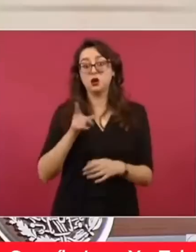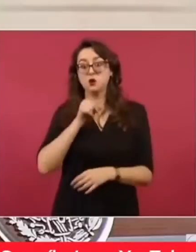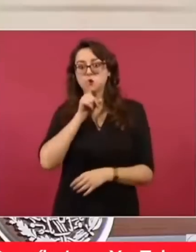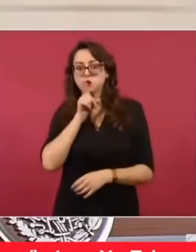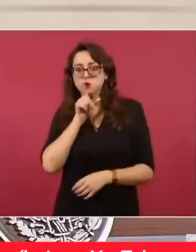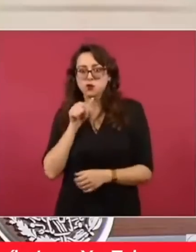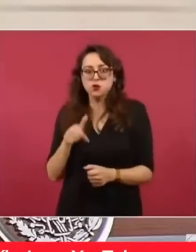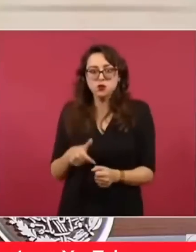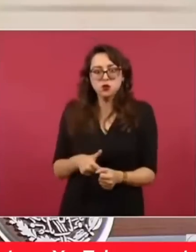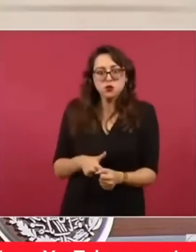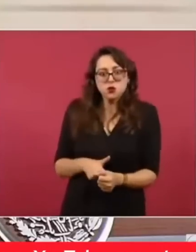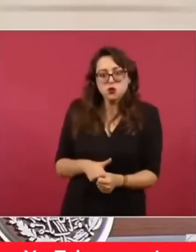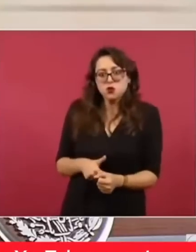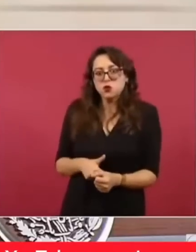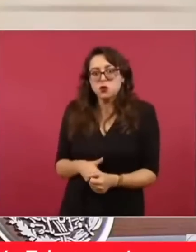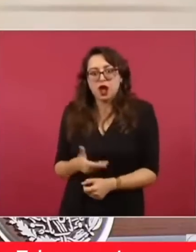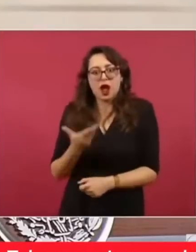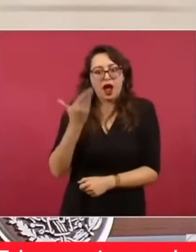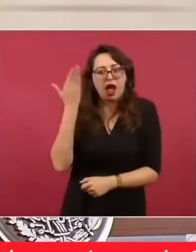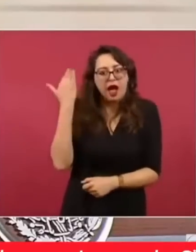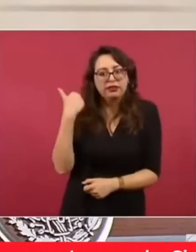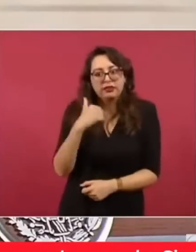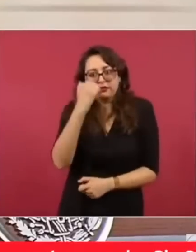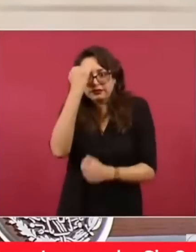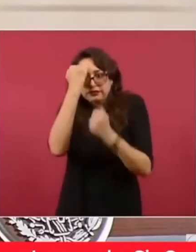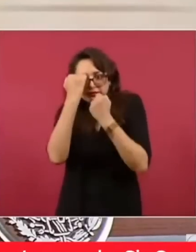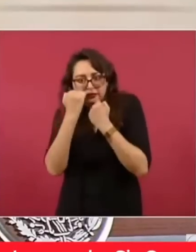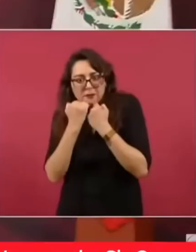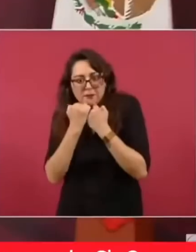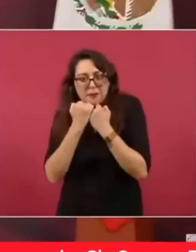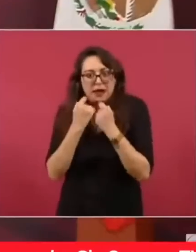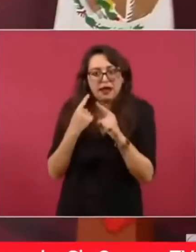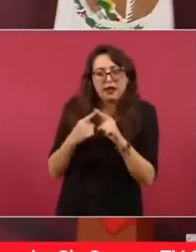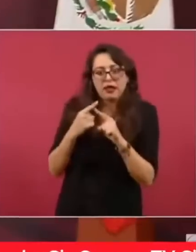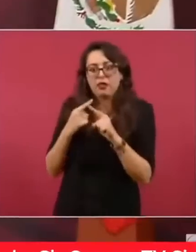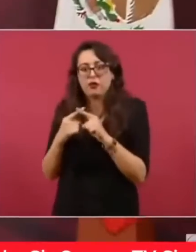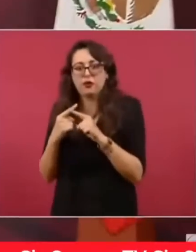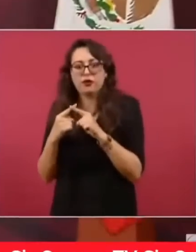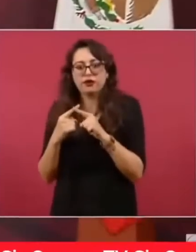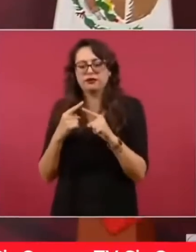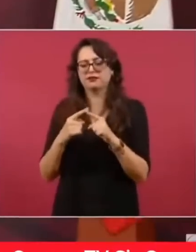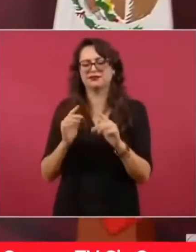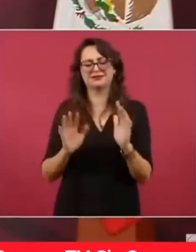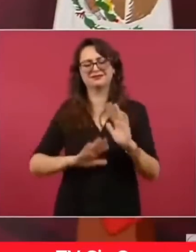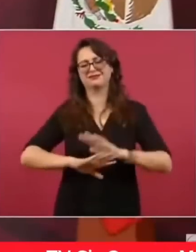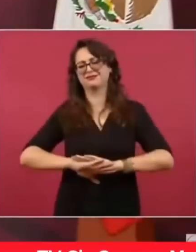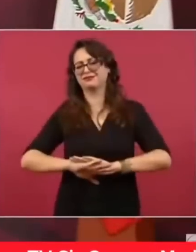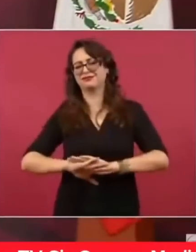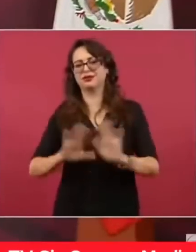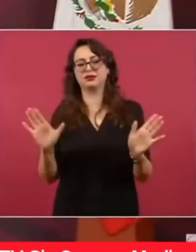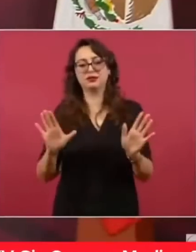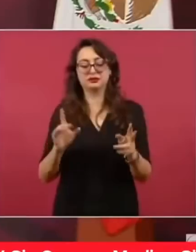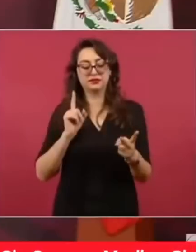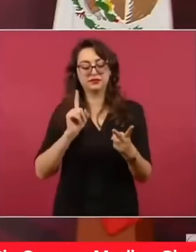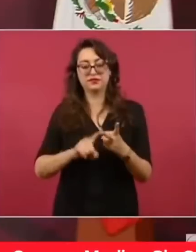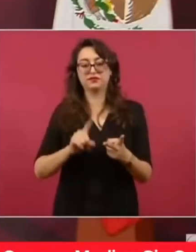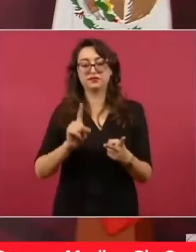eso viene de la época del porfiriato, ya no debe de haber tapados, ni dedazo.